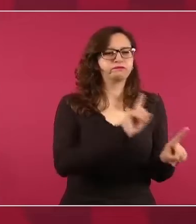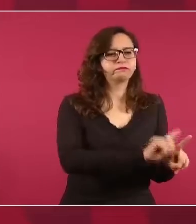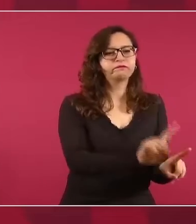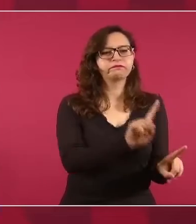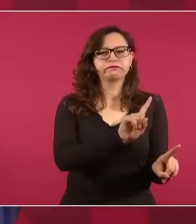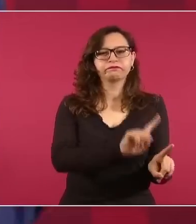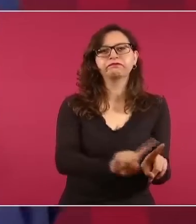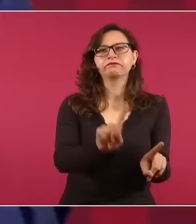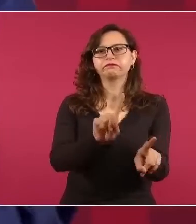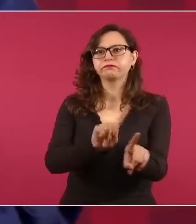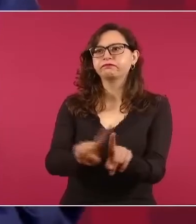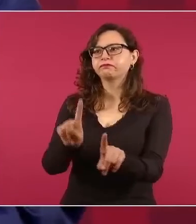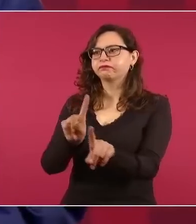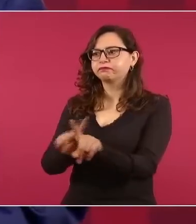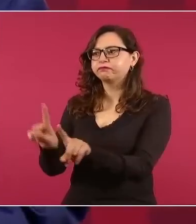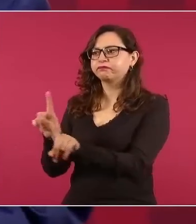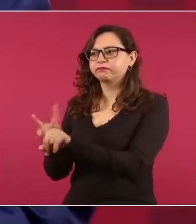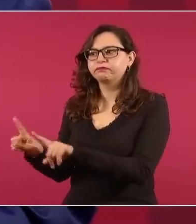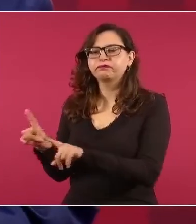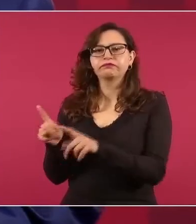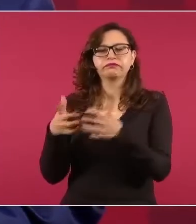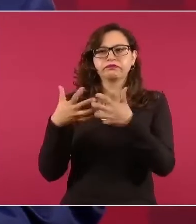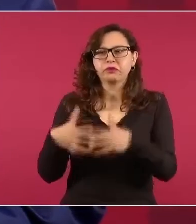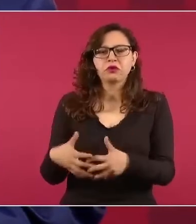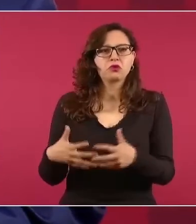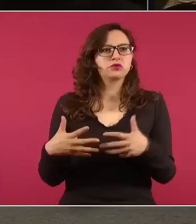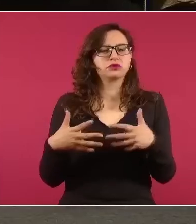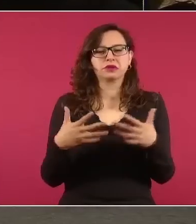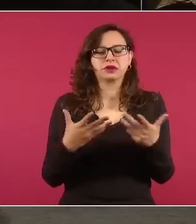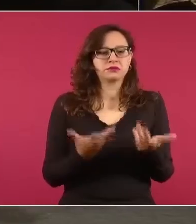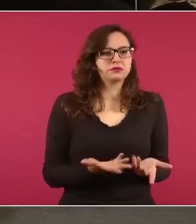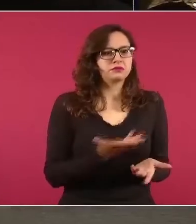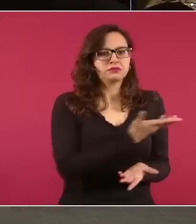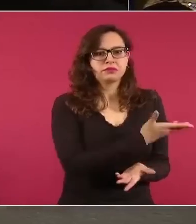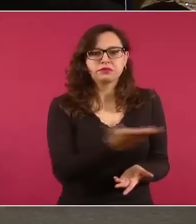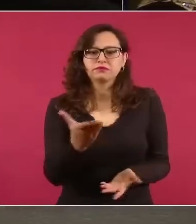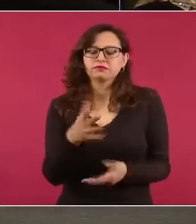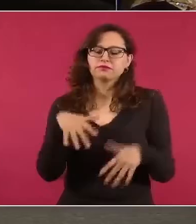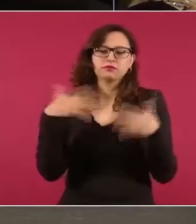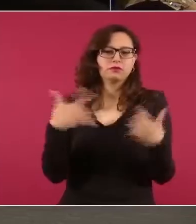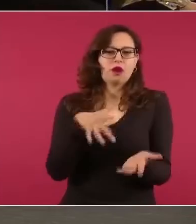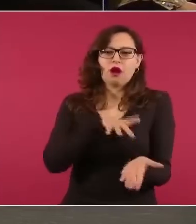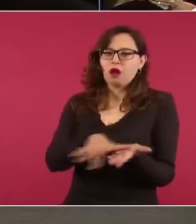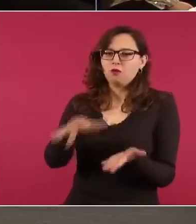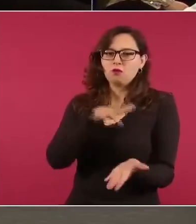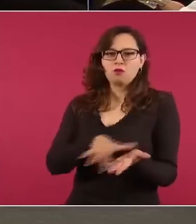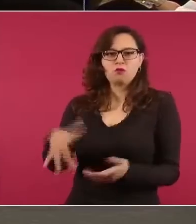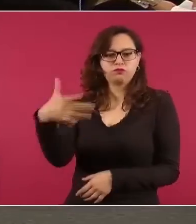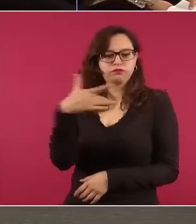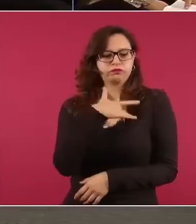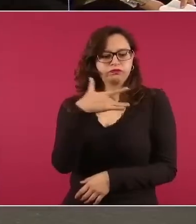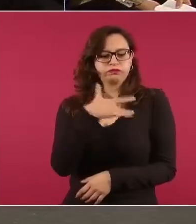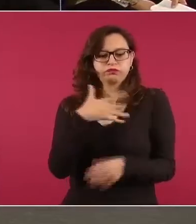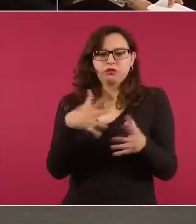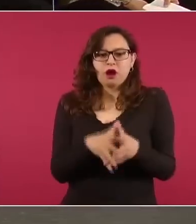De acuerdo con datos del Instituto Nacional de Estadística y Geografía, la inflación en México es de 8.7% donde el rubro de los alimentos puede alcanzar